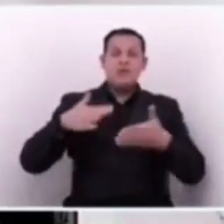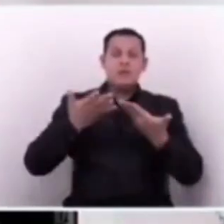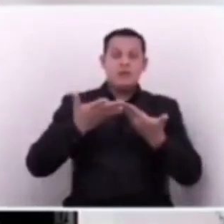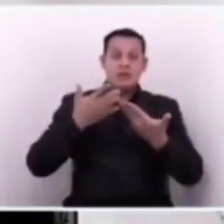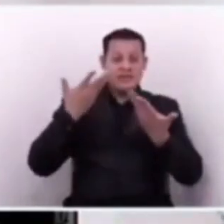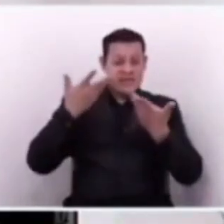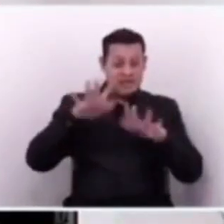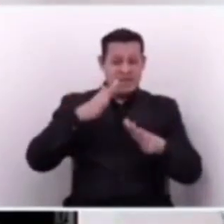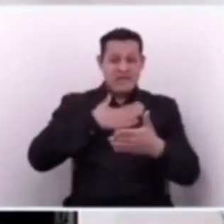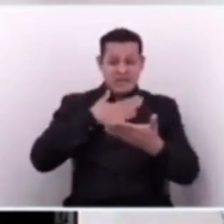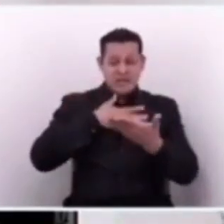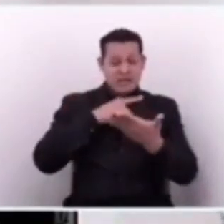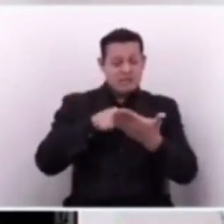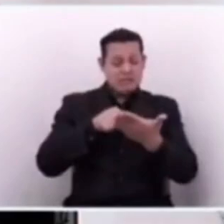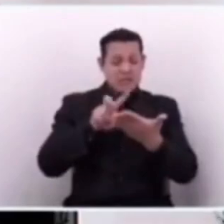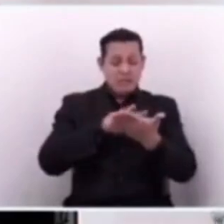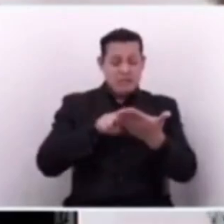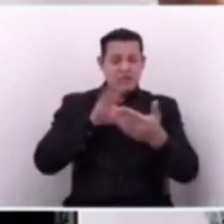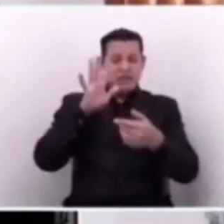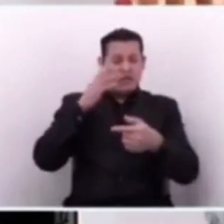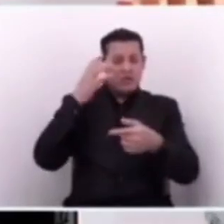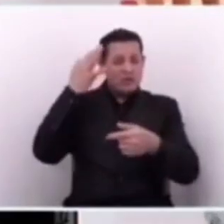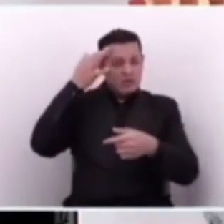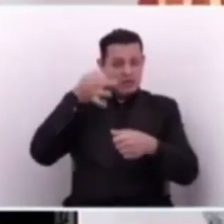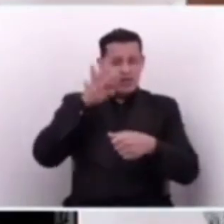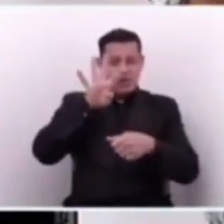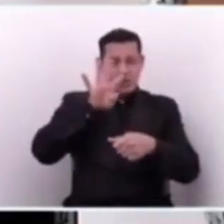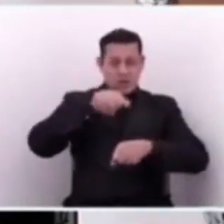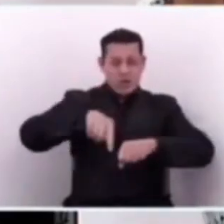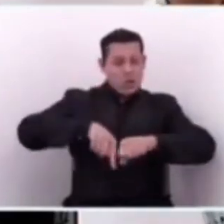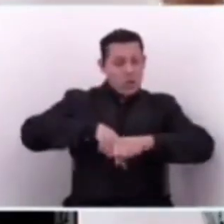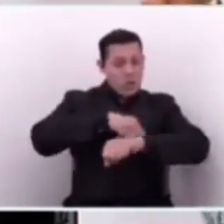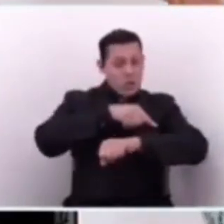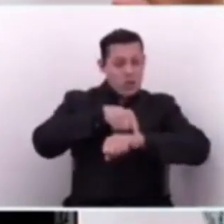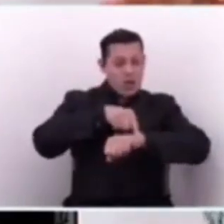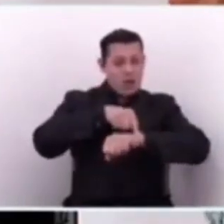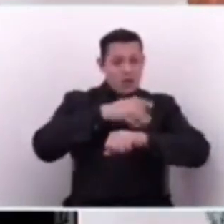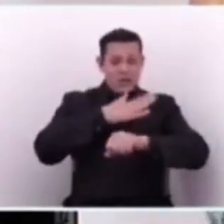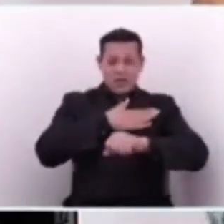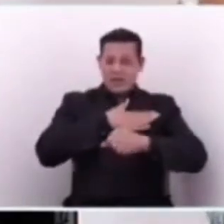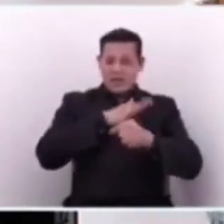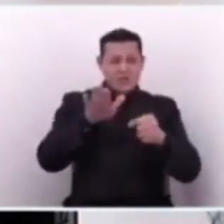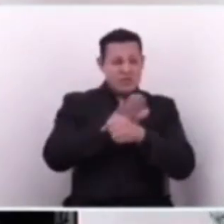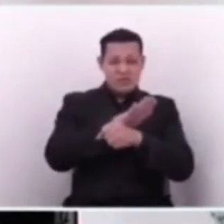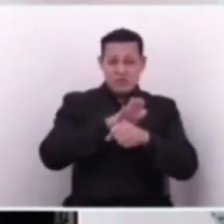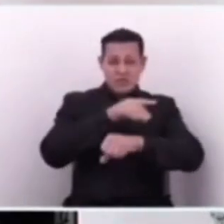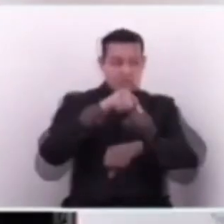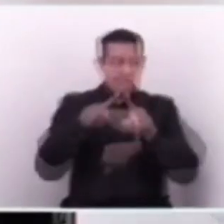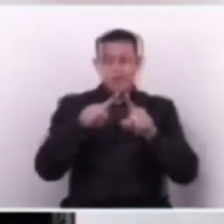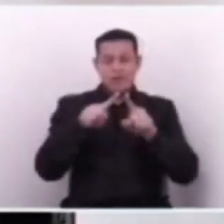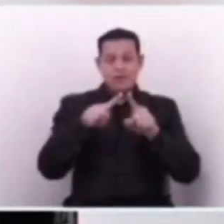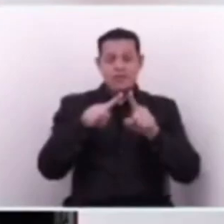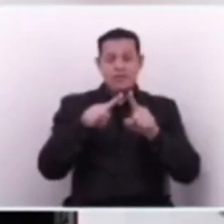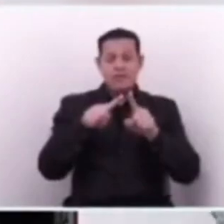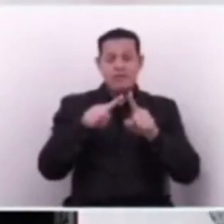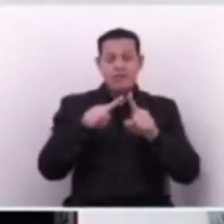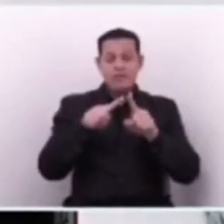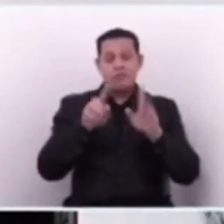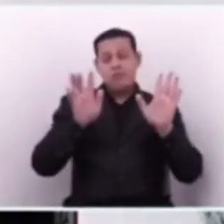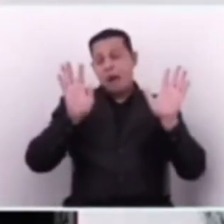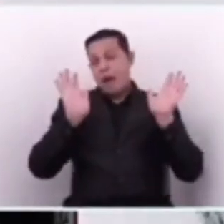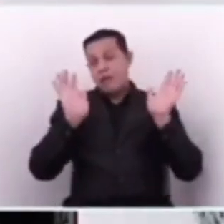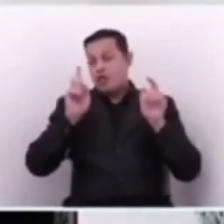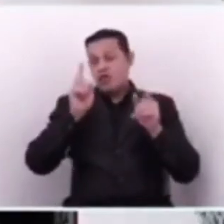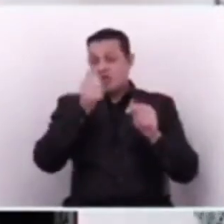y lo tenían ya a su disposición. Yo creo que en cuatro horas han tenido suficiente tiempo como para poderlo leer.